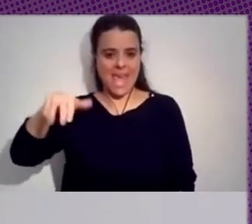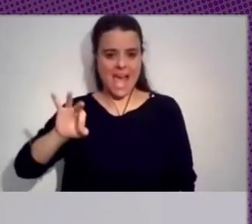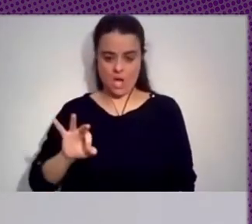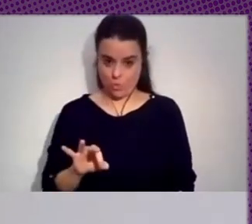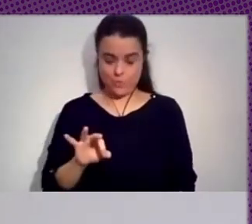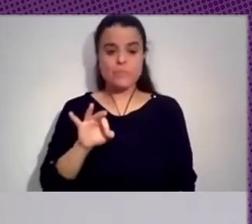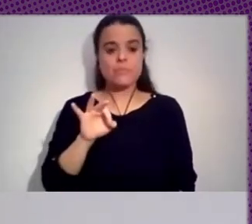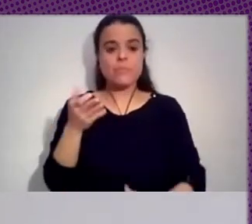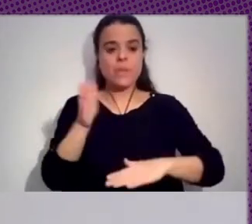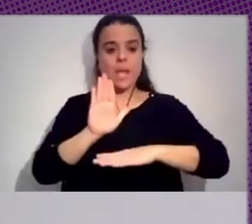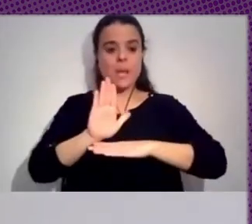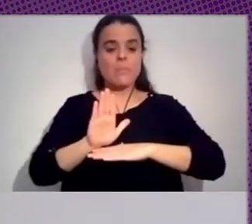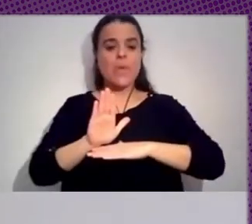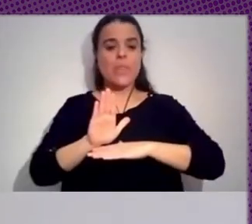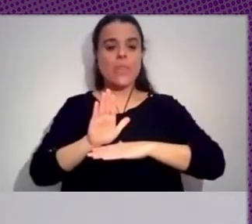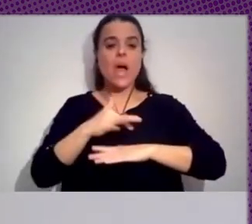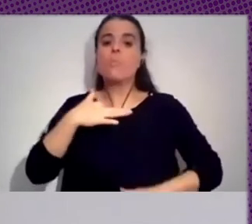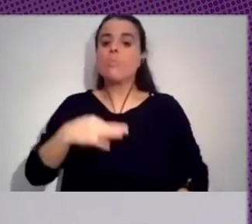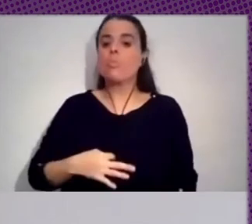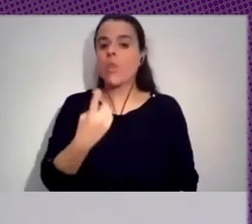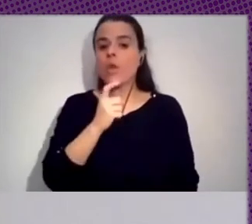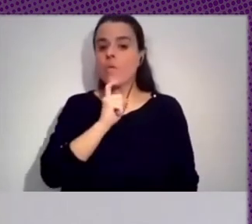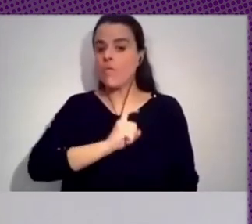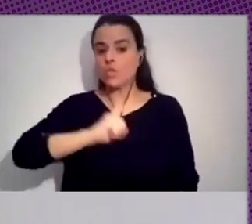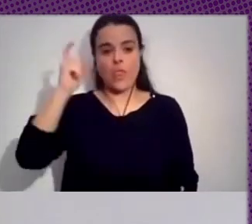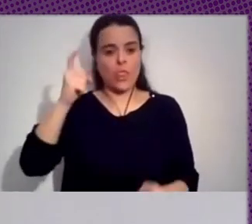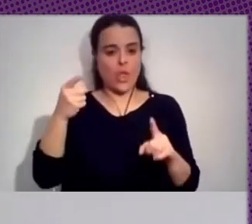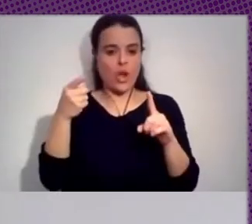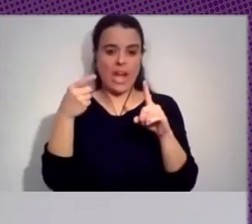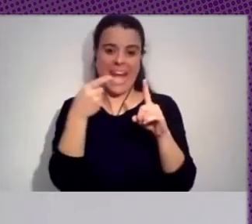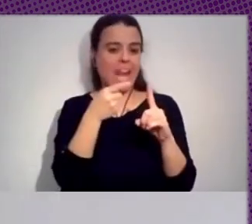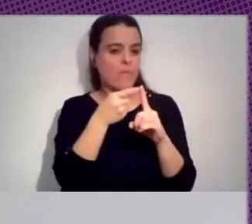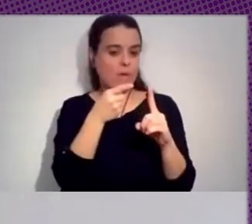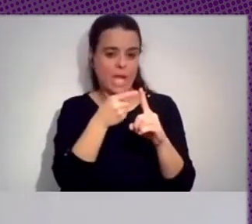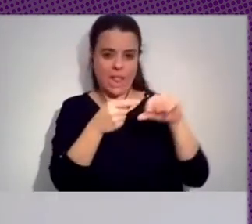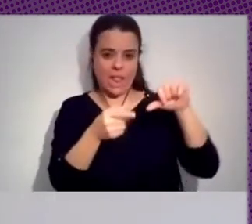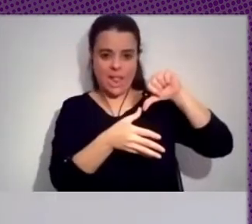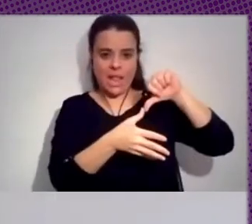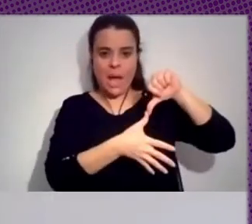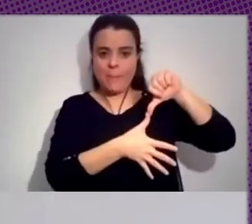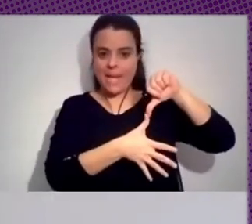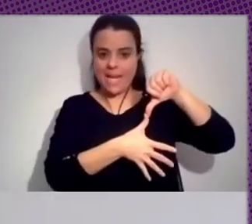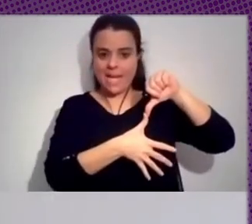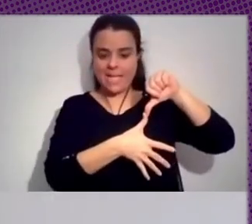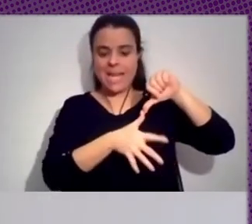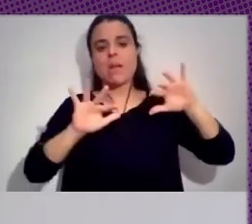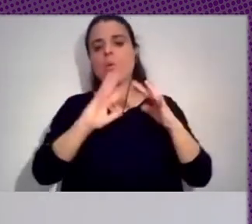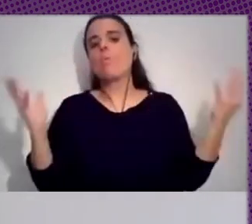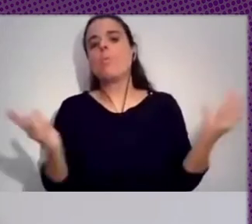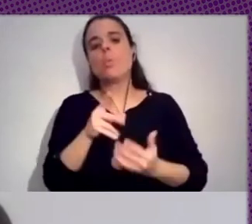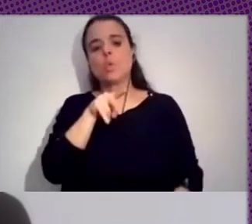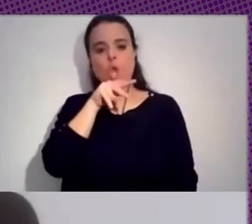las fundaciones referencias en toda América Latina y en todo el mundo de habla hispana.